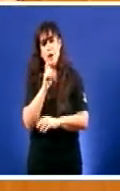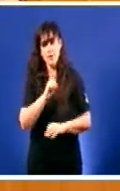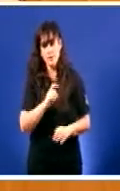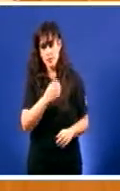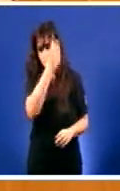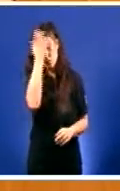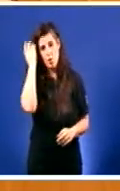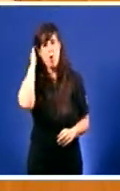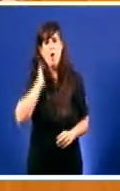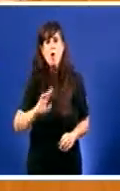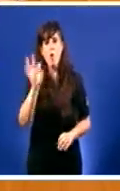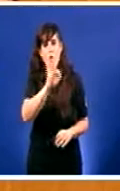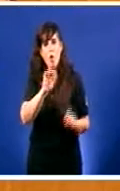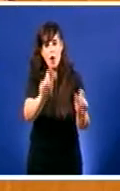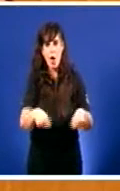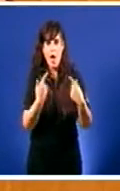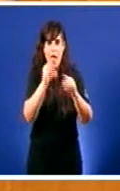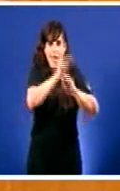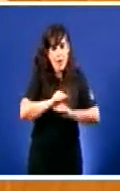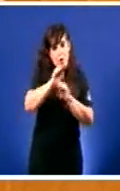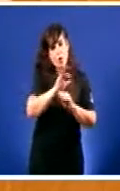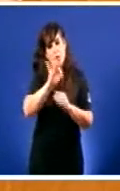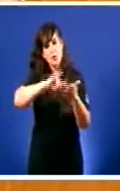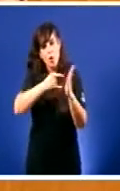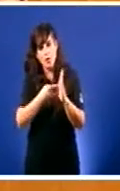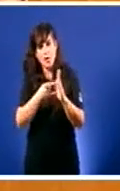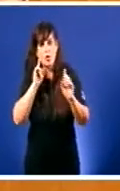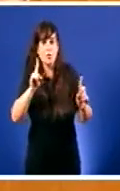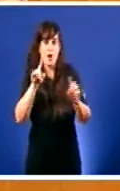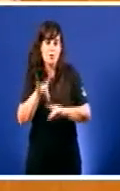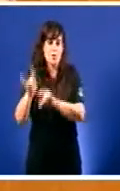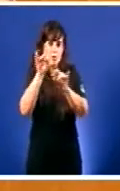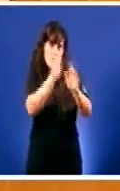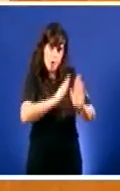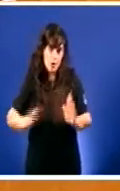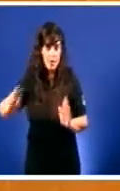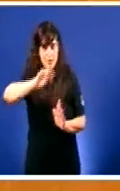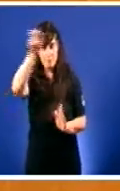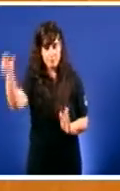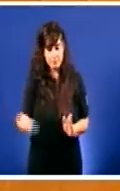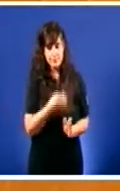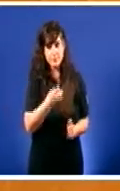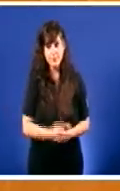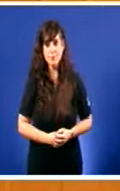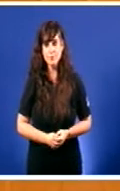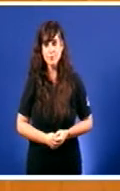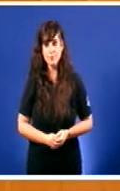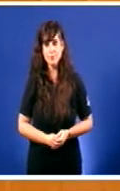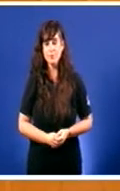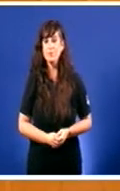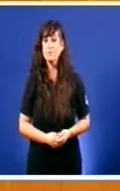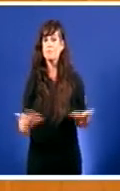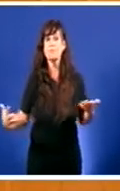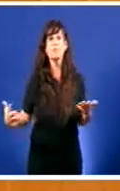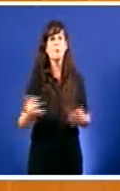consumidores De organizacións políticas De técnicos En ordenación do territorio De desenvolvimento rural Agrónomos Forestais Etcétera E todos